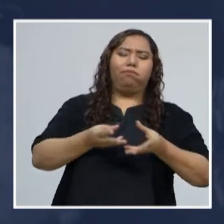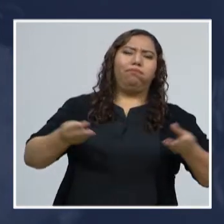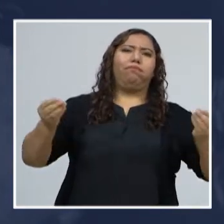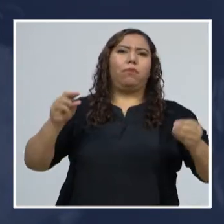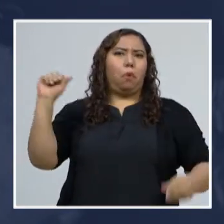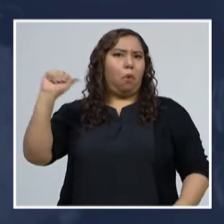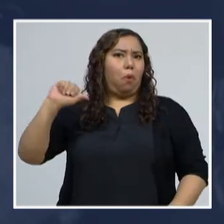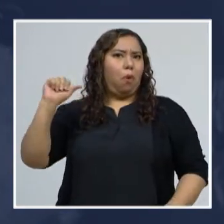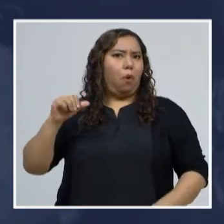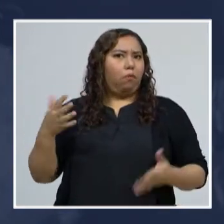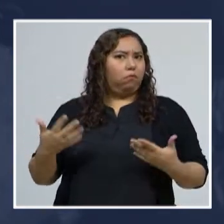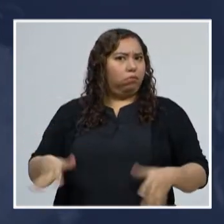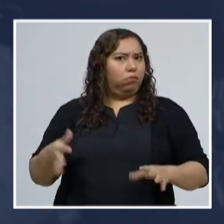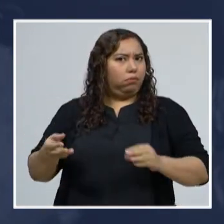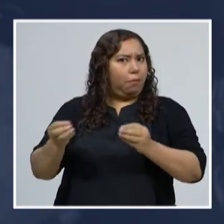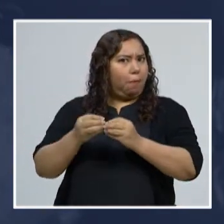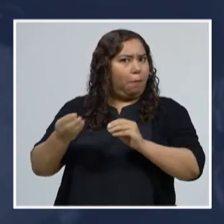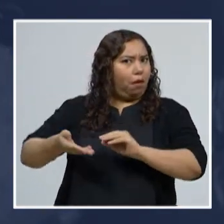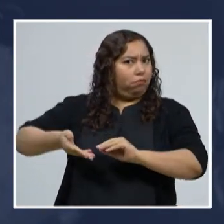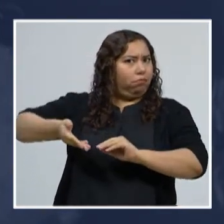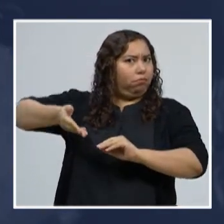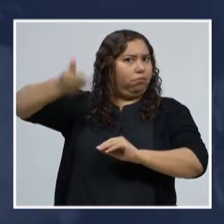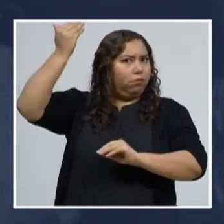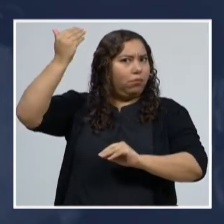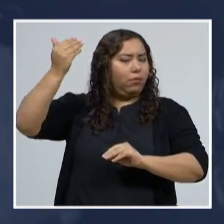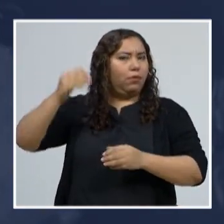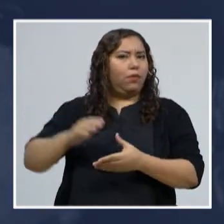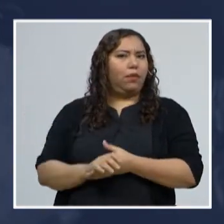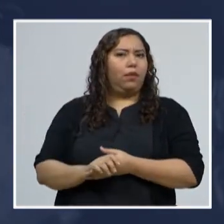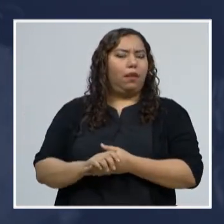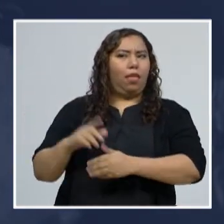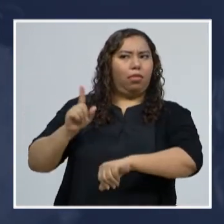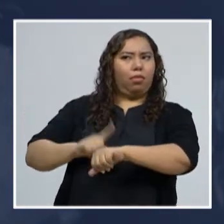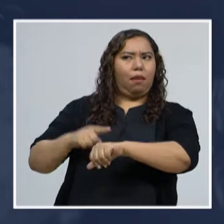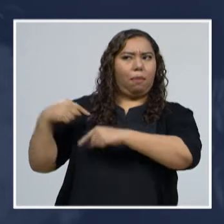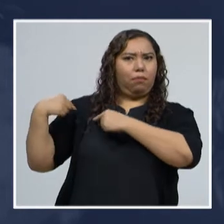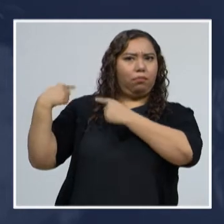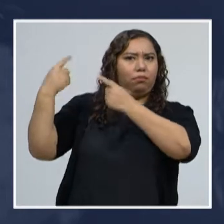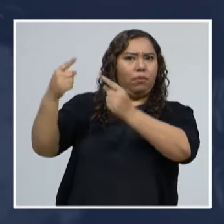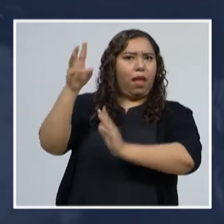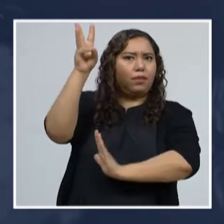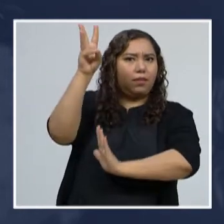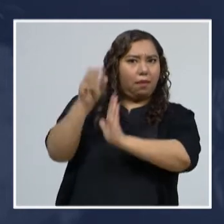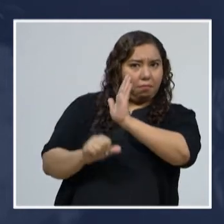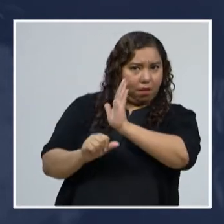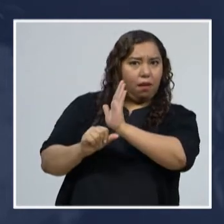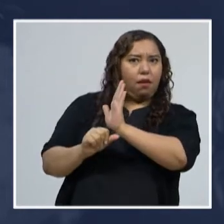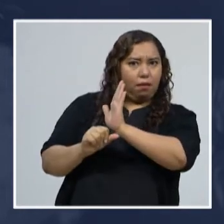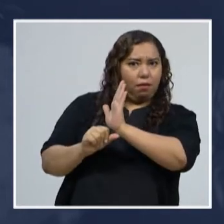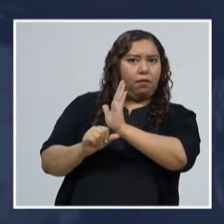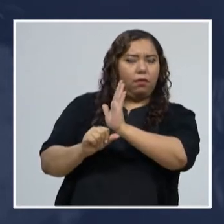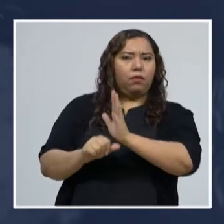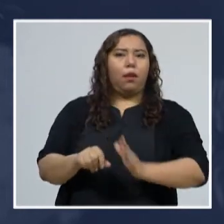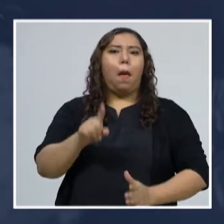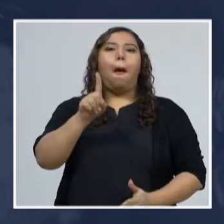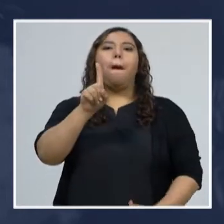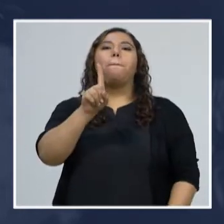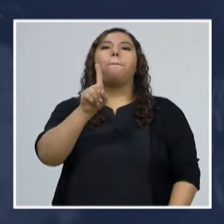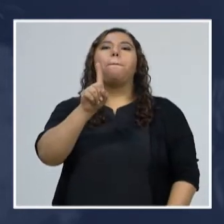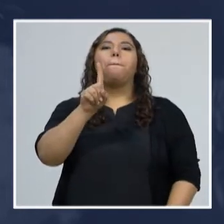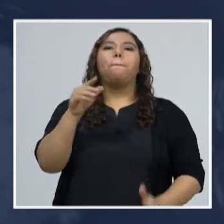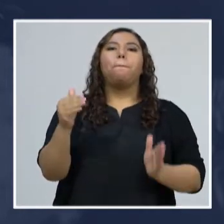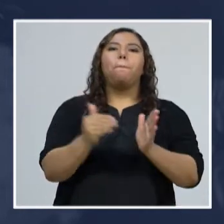elevada que tenemos durante toda la pandemia en nuestro país, desde marzo hasta la fecha, 1,036